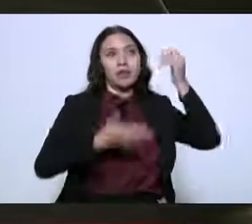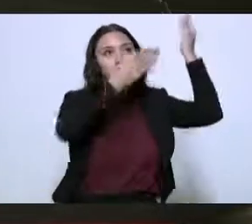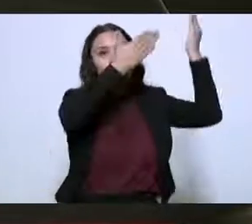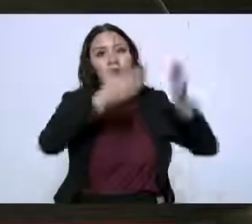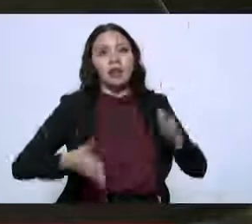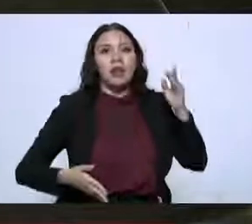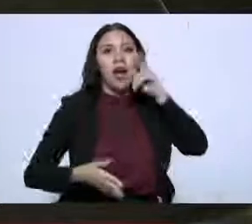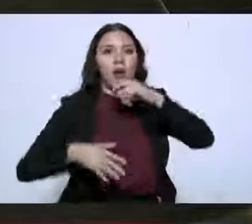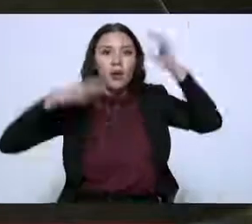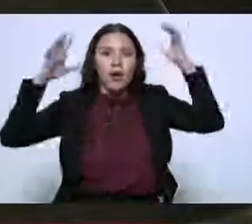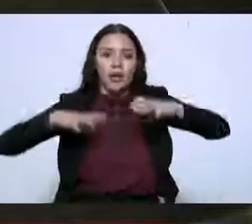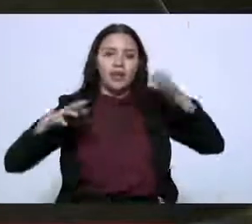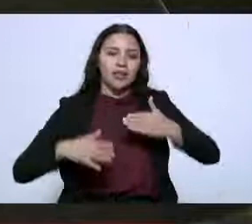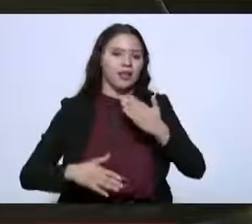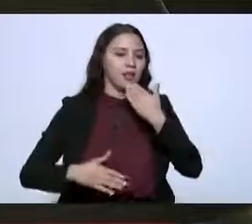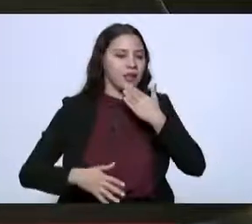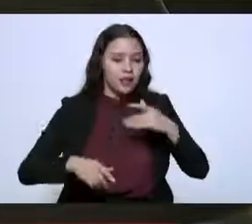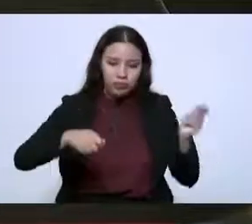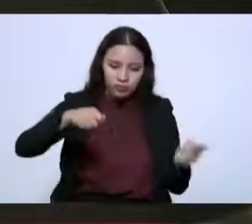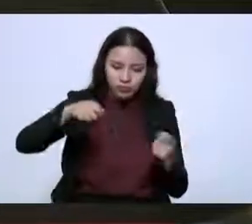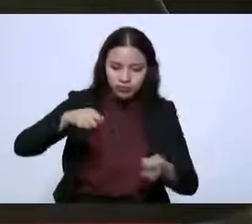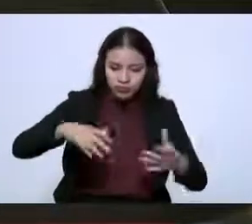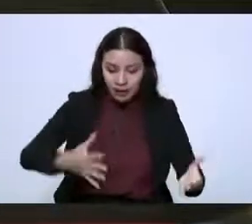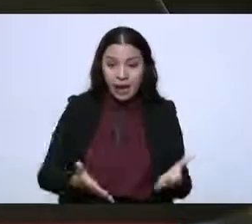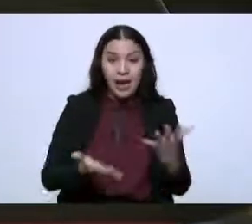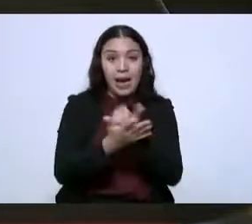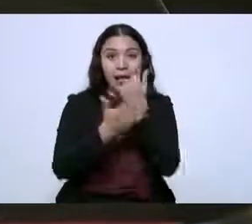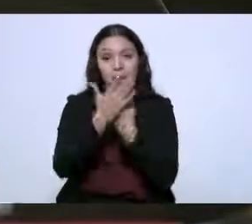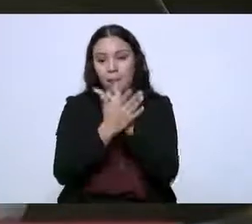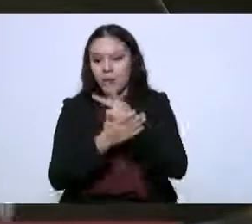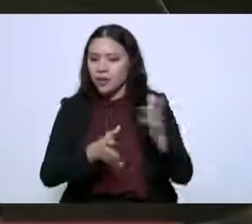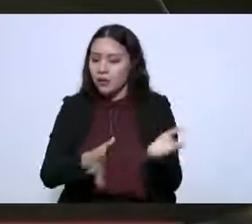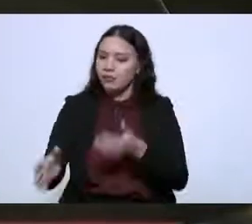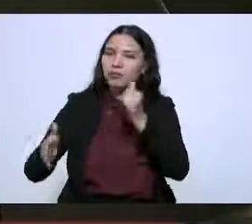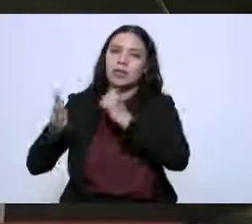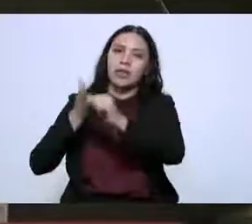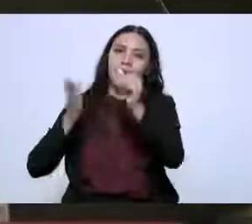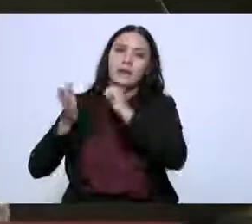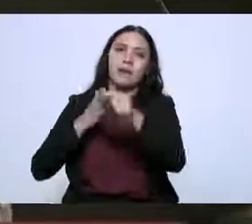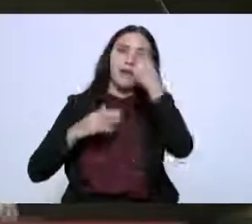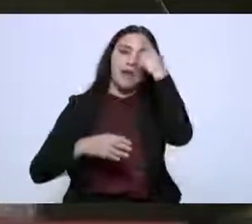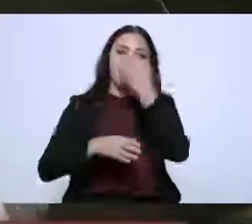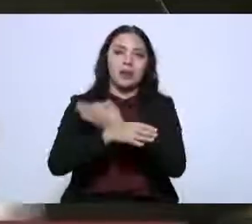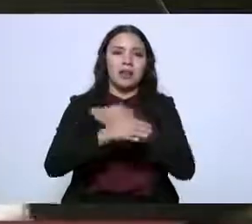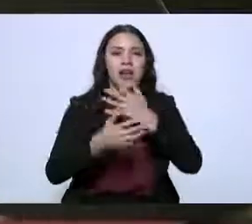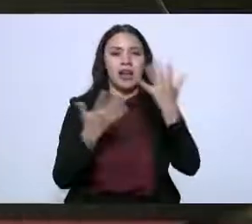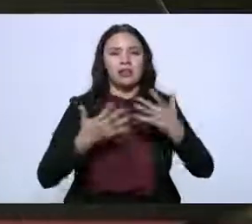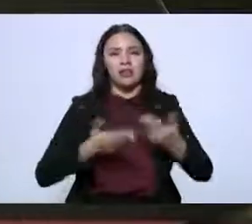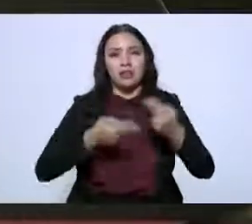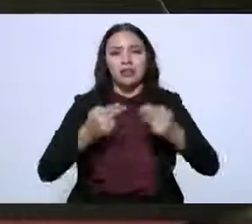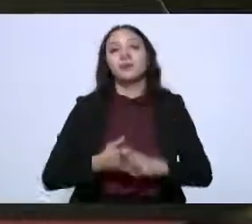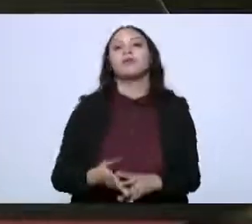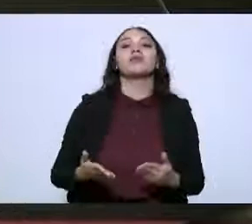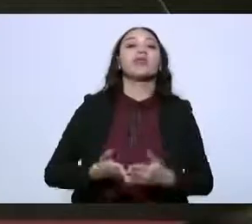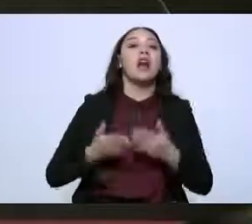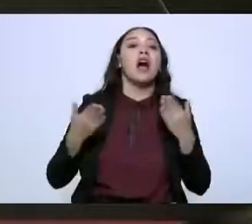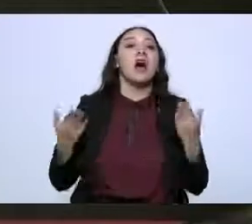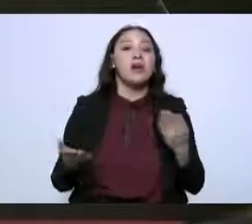obtener la cosecha extraordinaria de sorgo para el bienestar de las familias productoras. Este programa